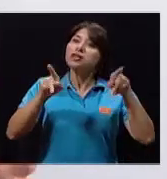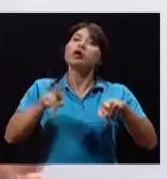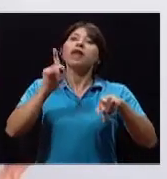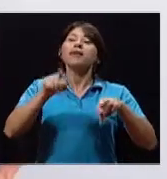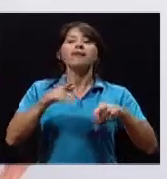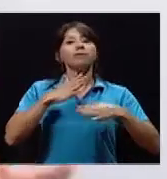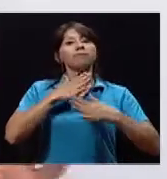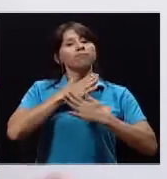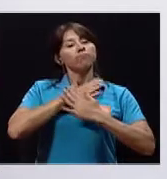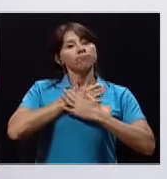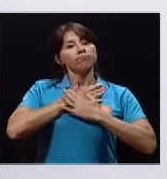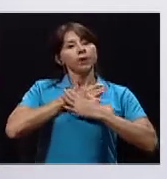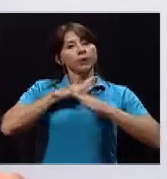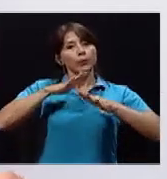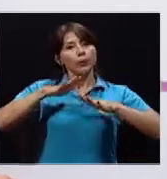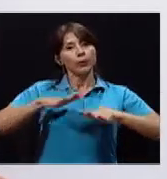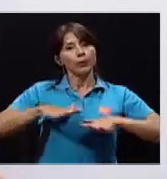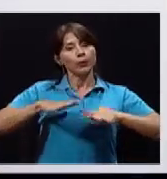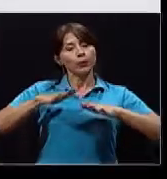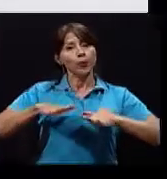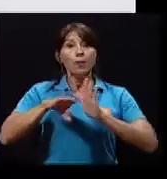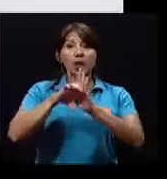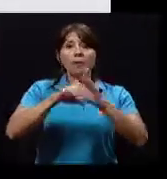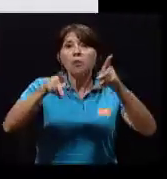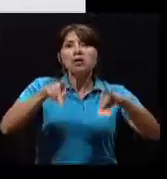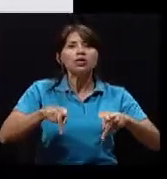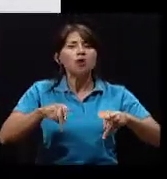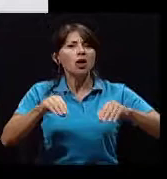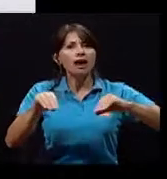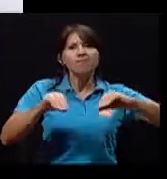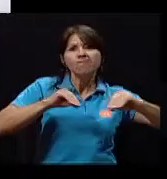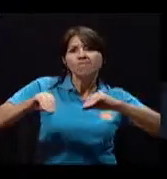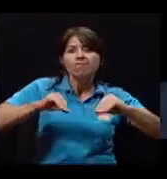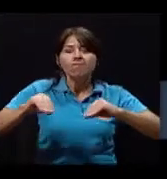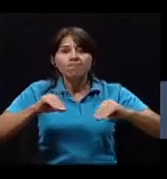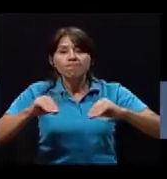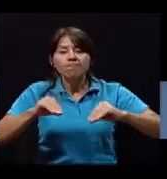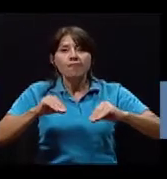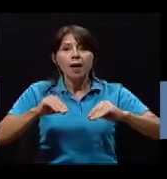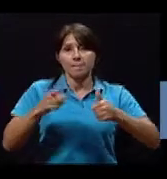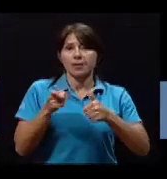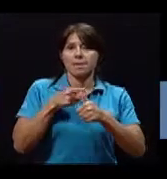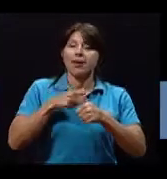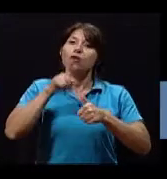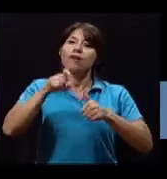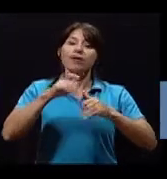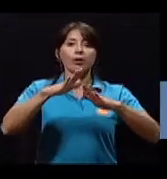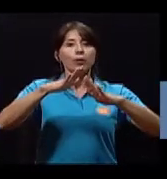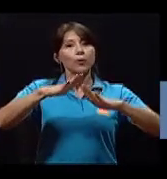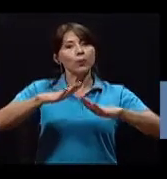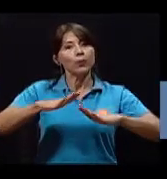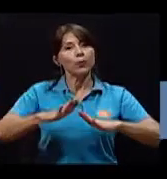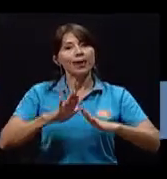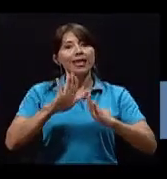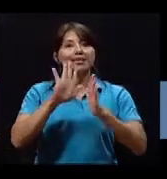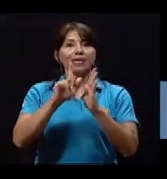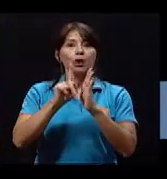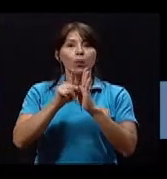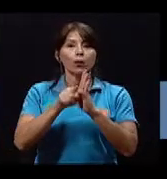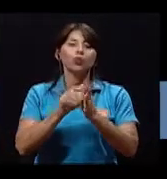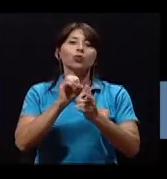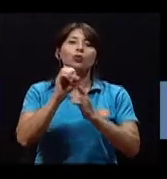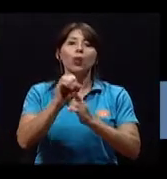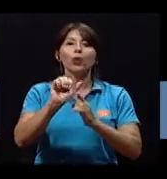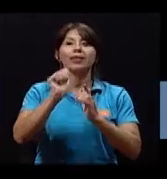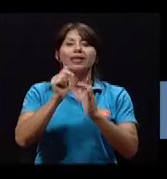completamente relajada y descansada. O sea, si ha venido haciendo actividad física unos minutos antes, se le pide que descanse de 5 a 10